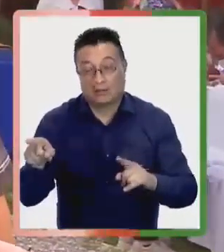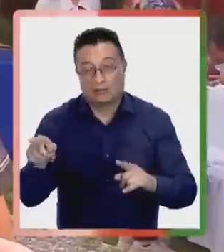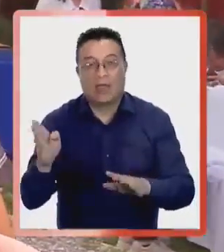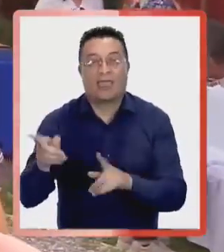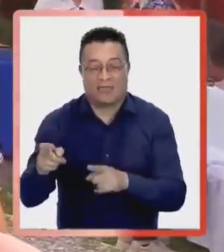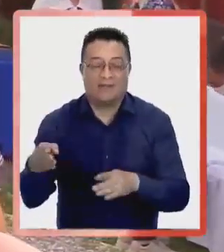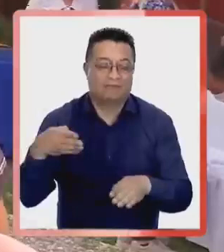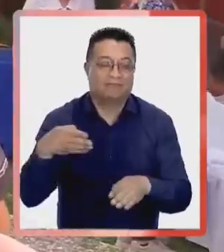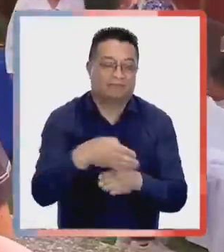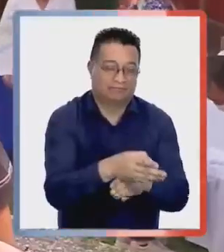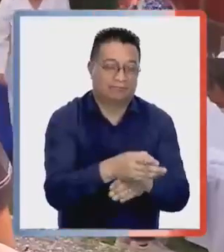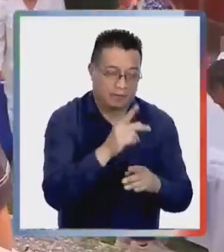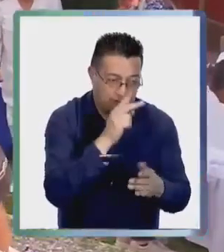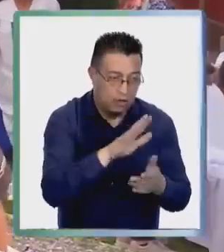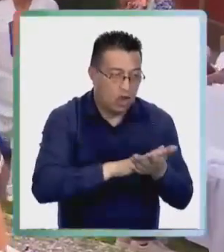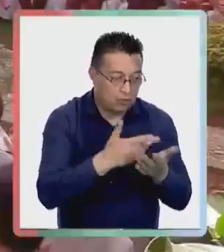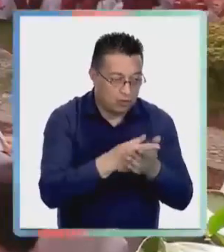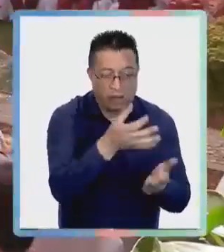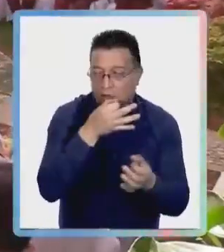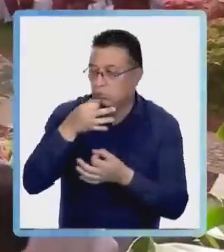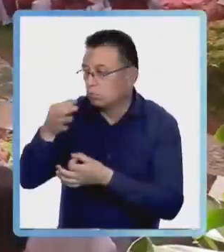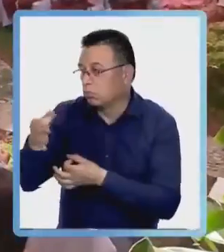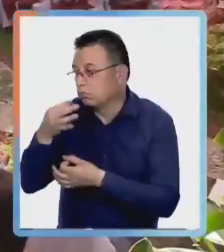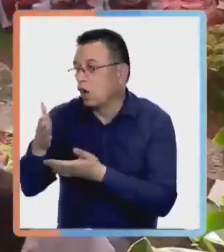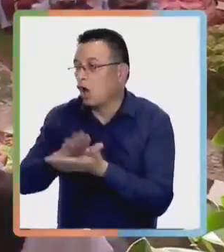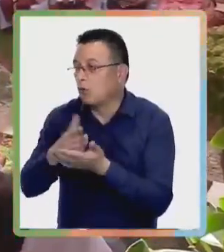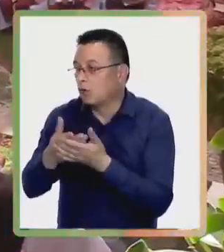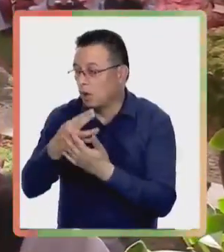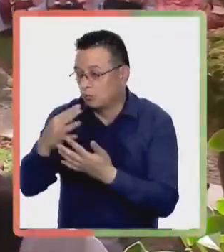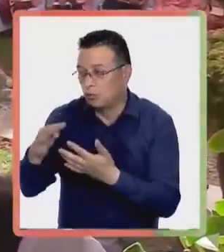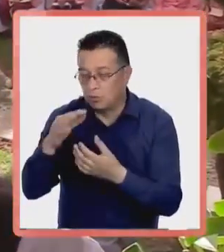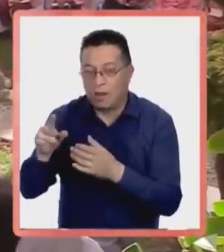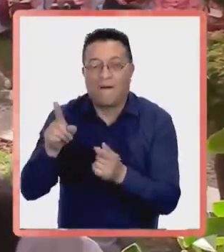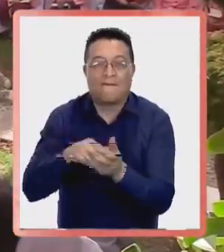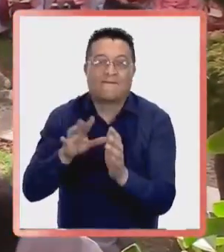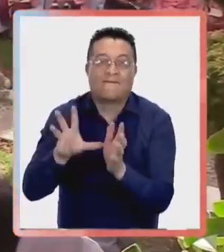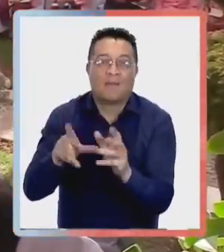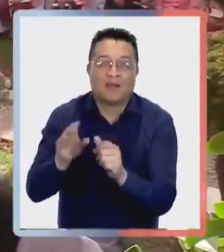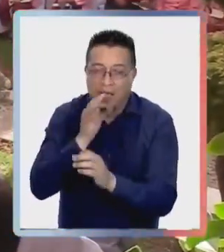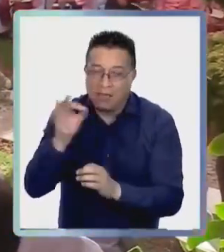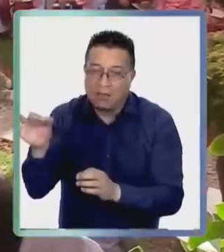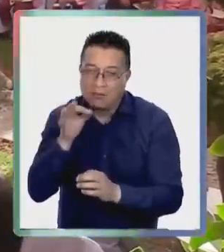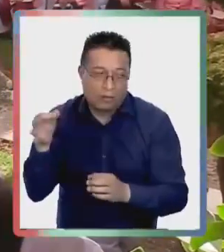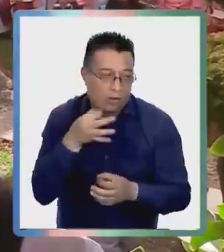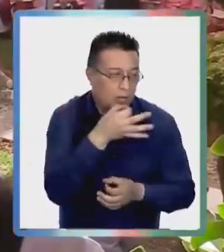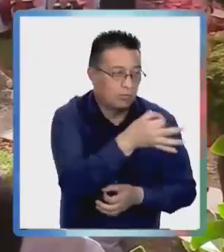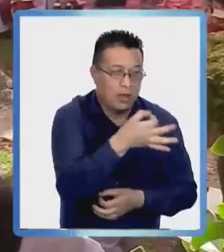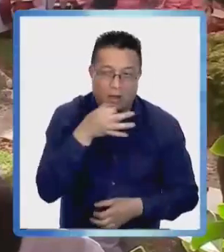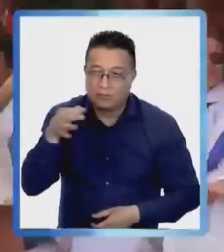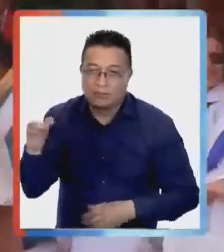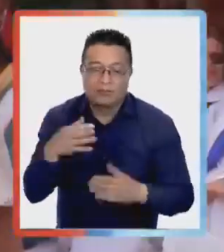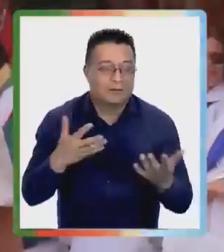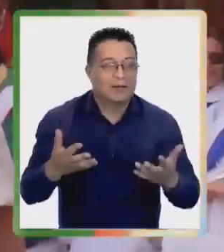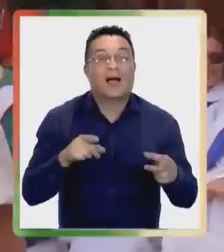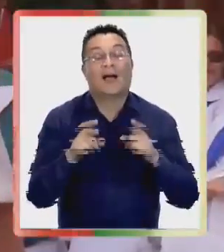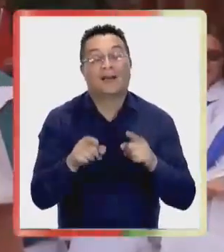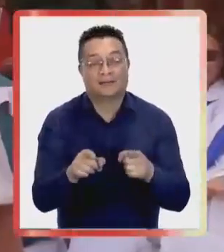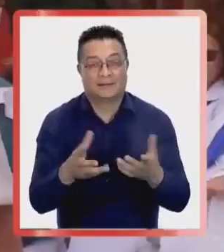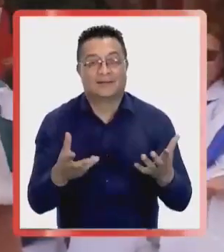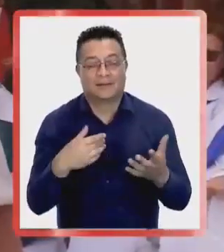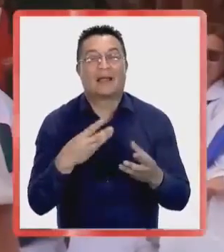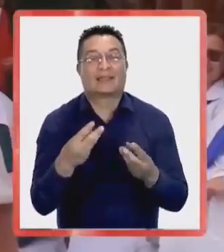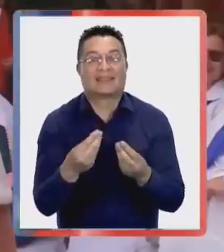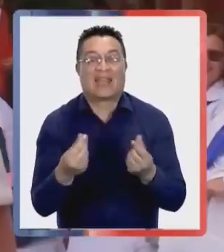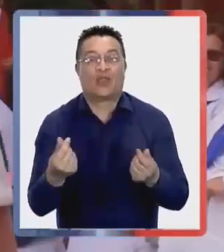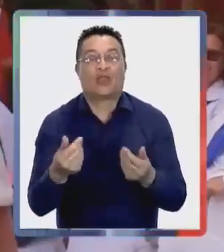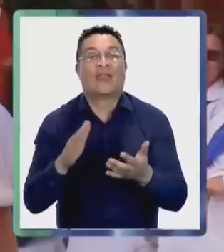visitan al enfermo, les dicen cómo están, para llevar mensaje a los familiares. La labor que es brindar una salud